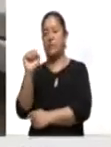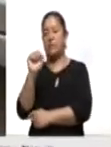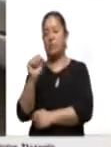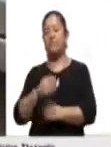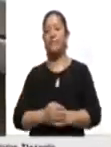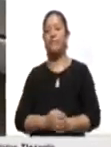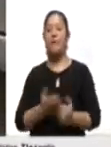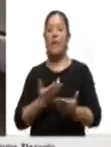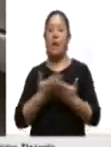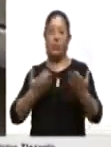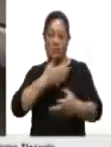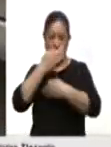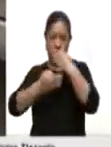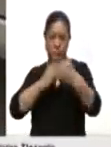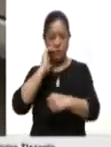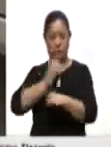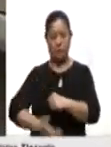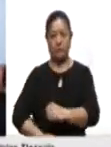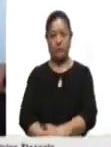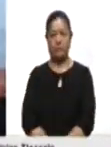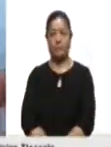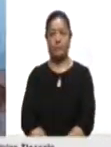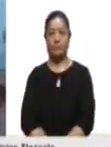información de la redacción, ahora noticias.